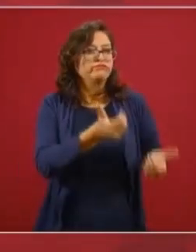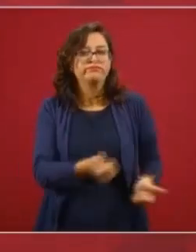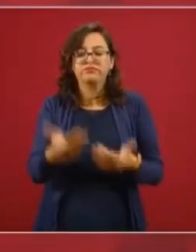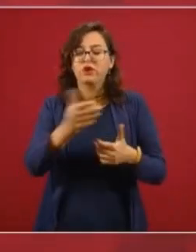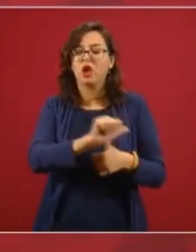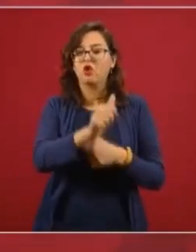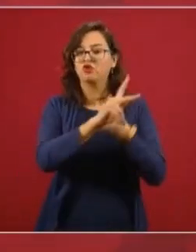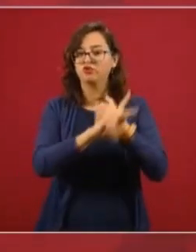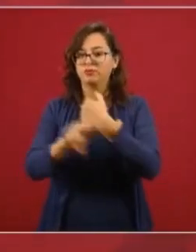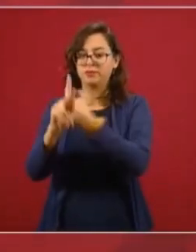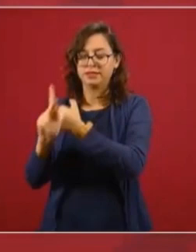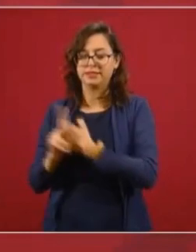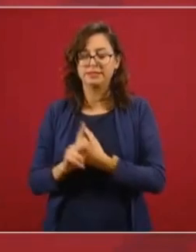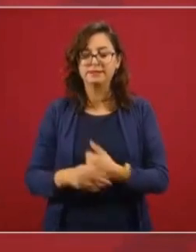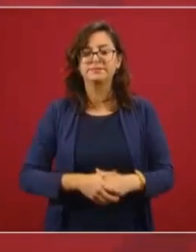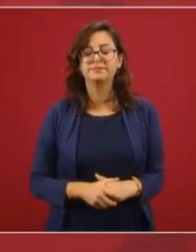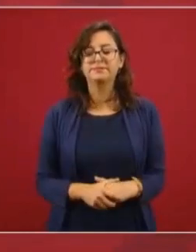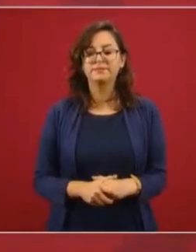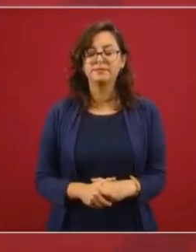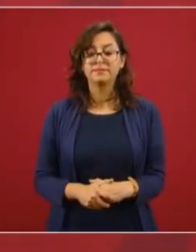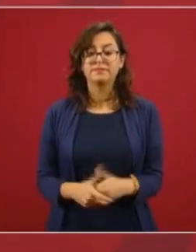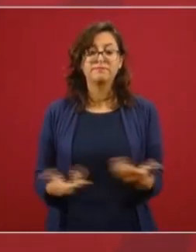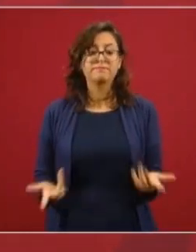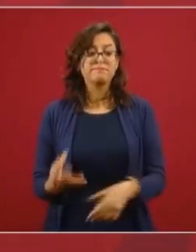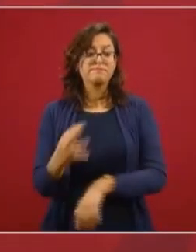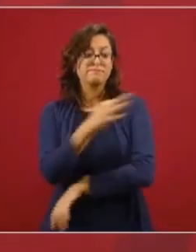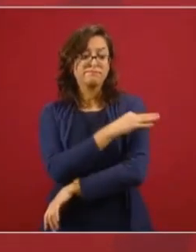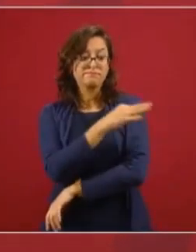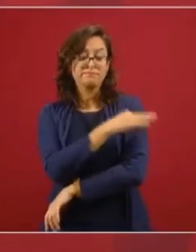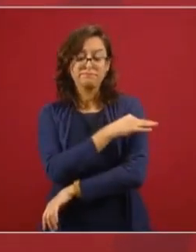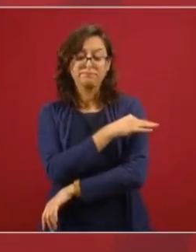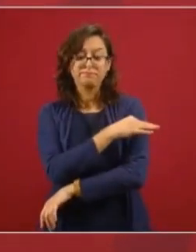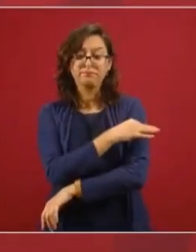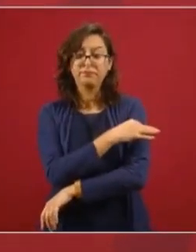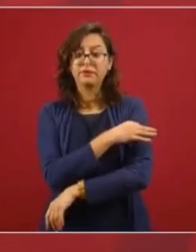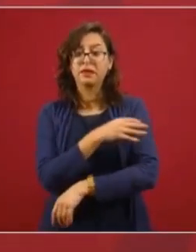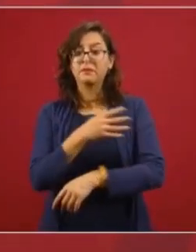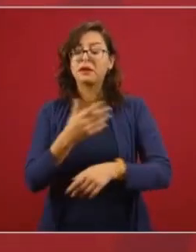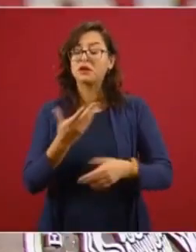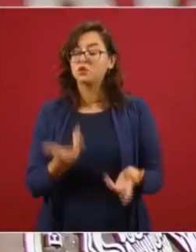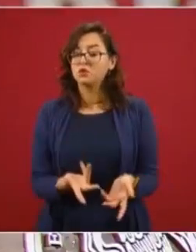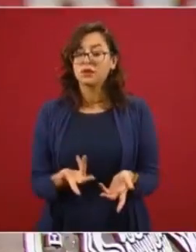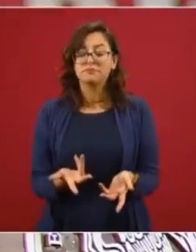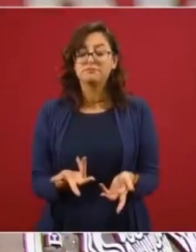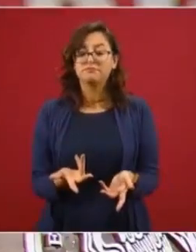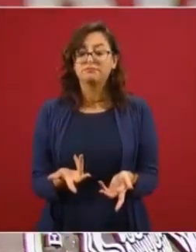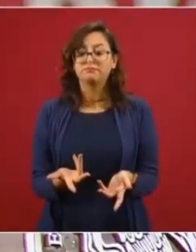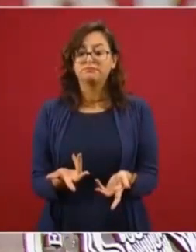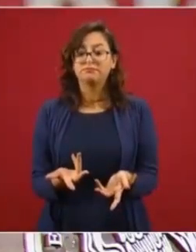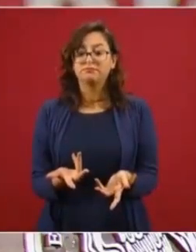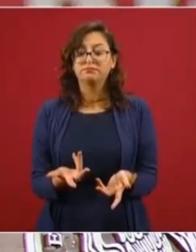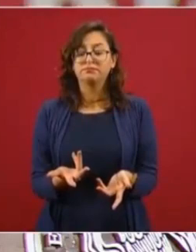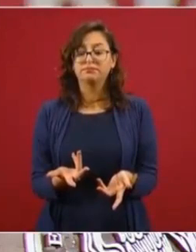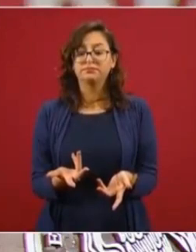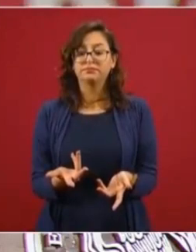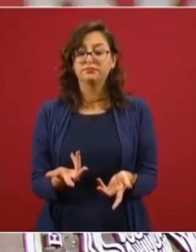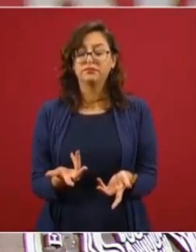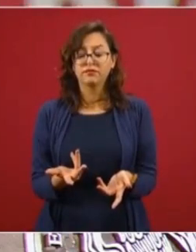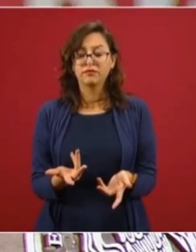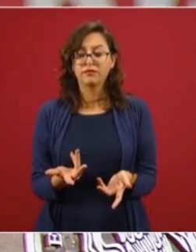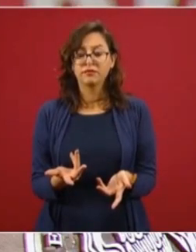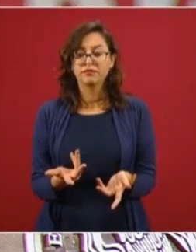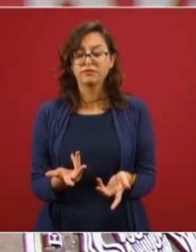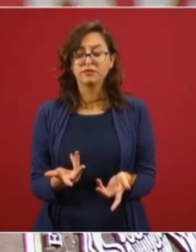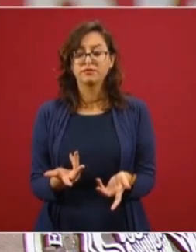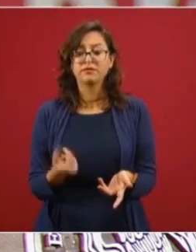Cuando hablamos de la vacuna en sí misma, estamos hablando de una vacuna que se refiere